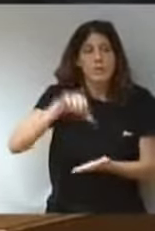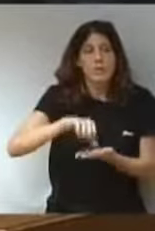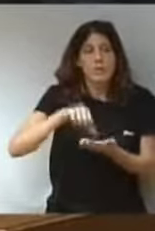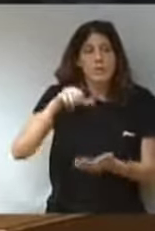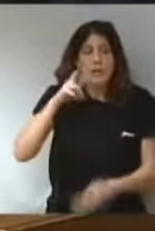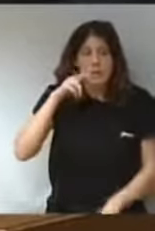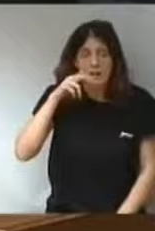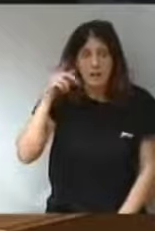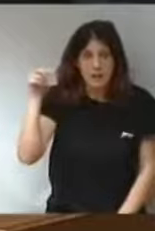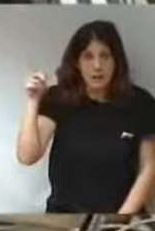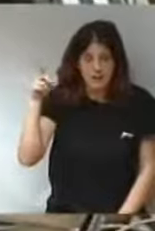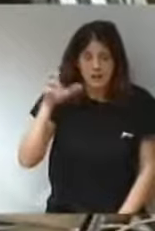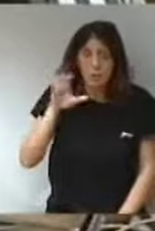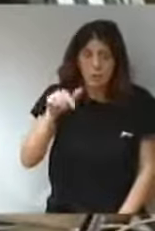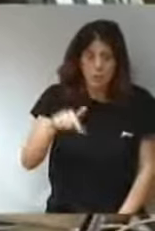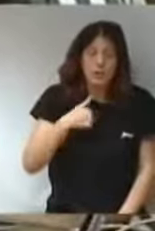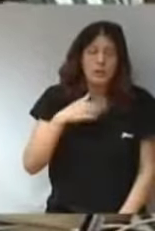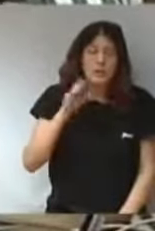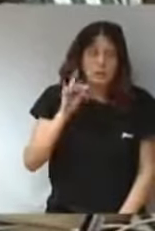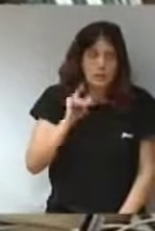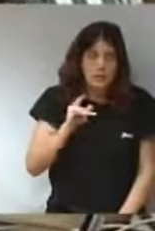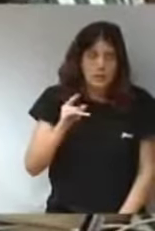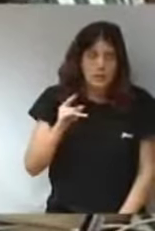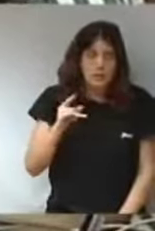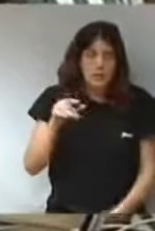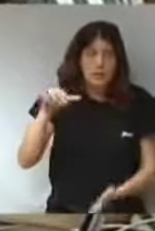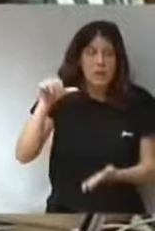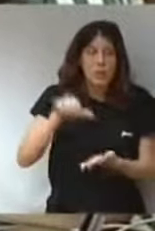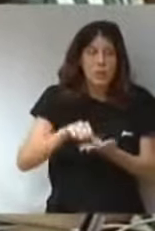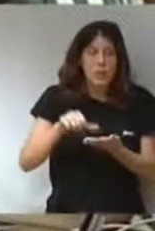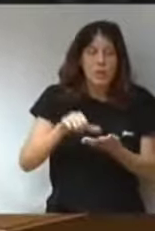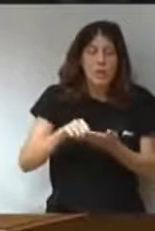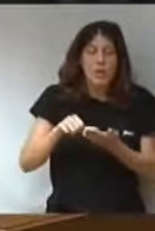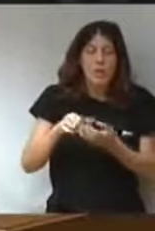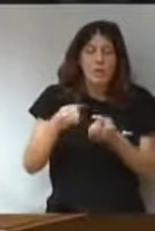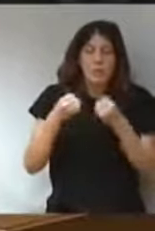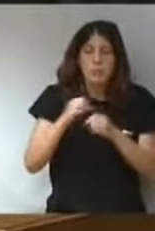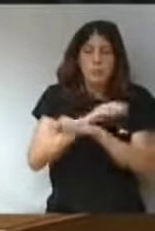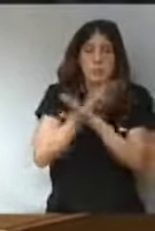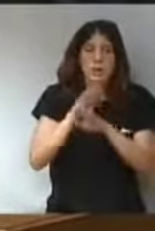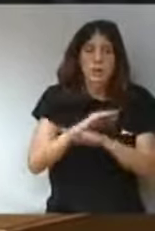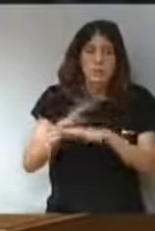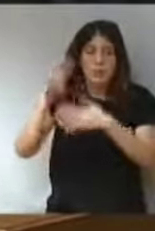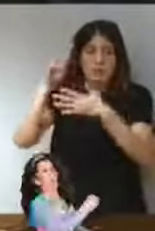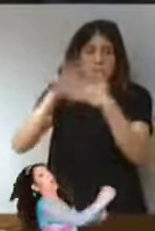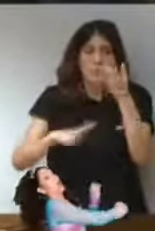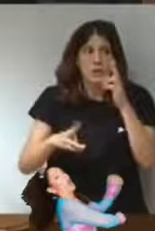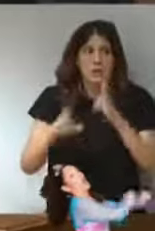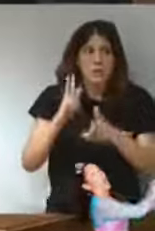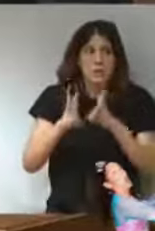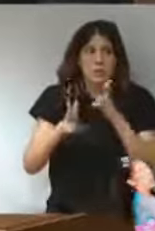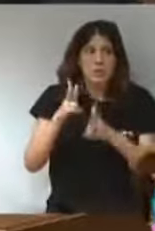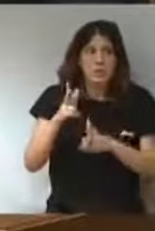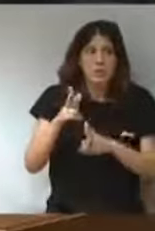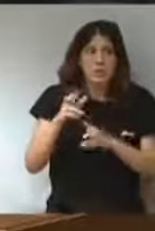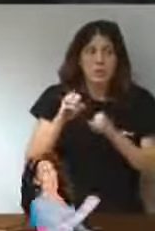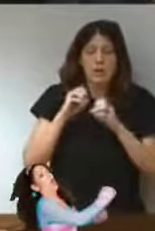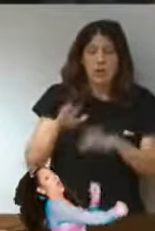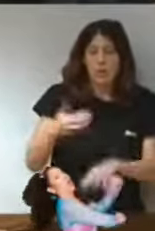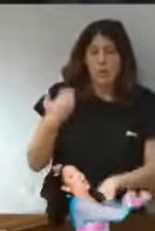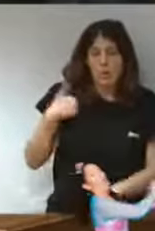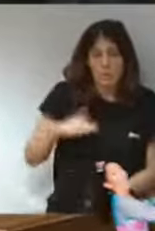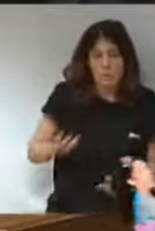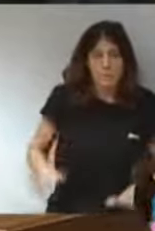de Alicante, sí, en nuestra comunidad, que fue la última ciudad en caer. Cataluña y el País Vasco ya se habían rendido a los